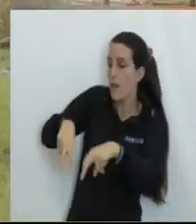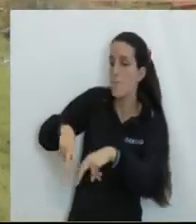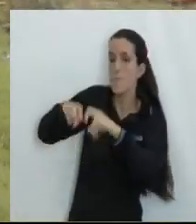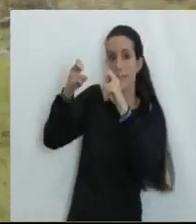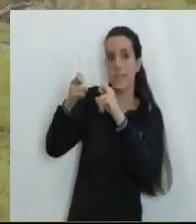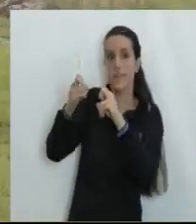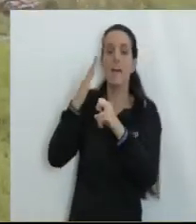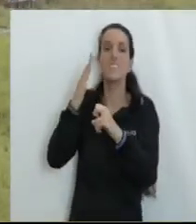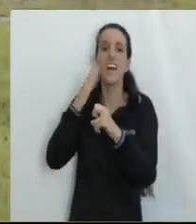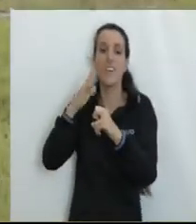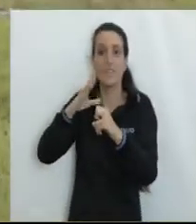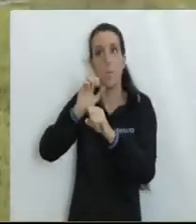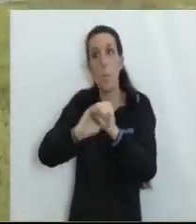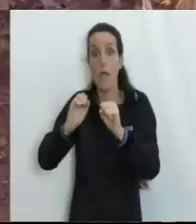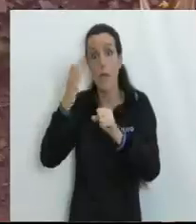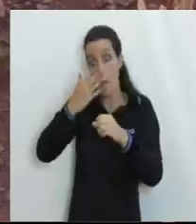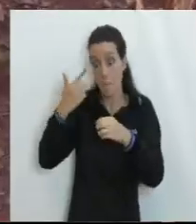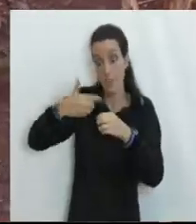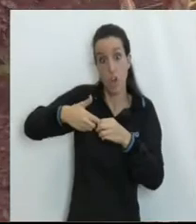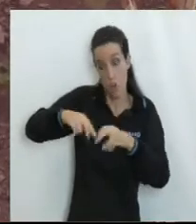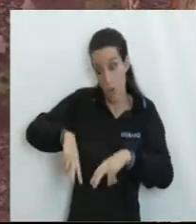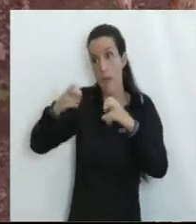acumulaciones comerciales de petróleo